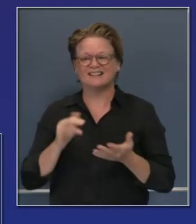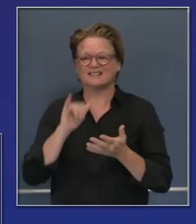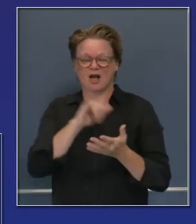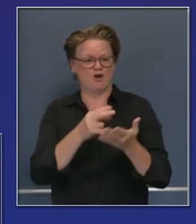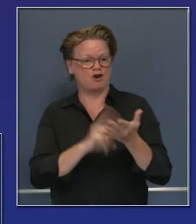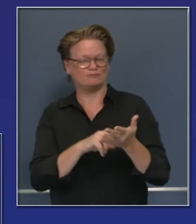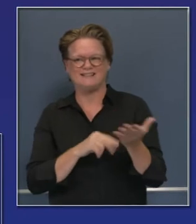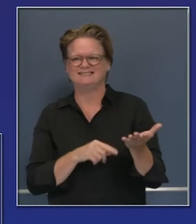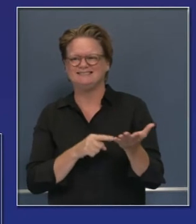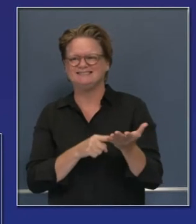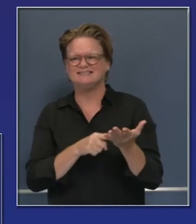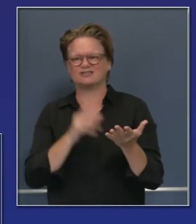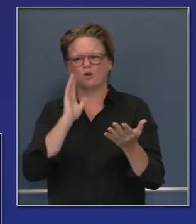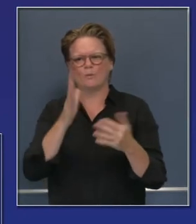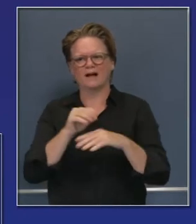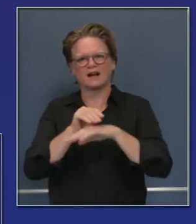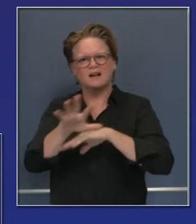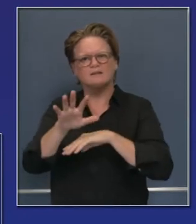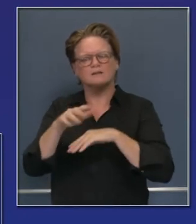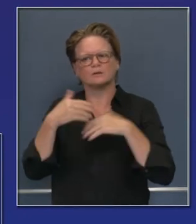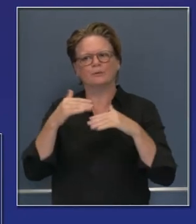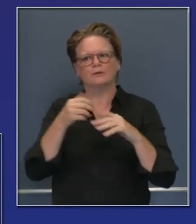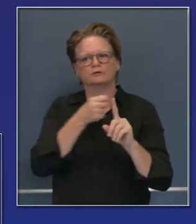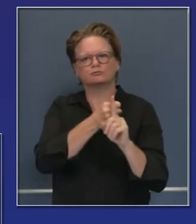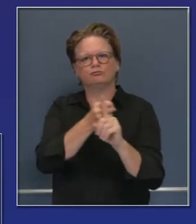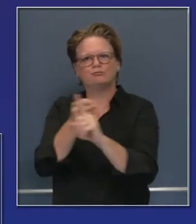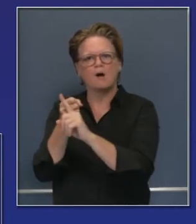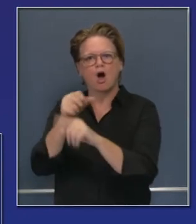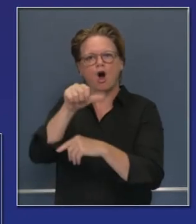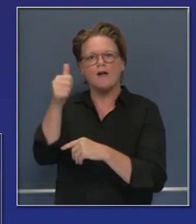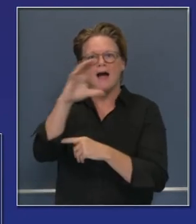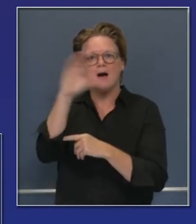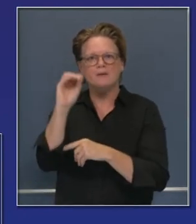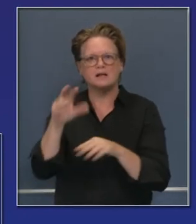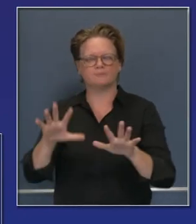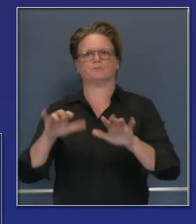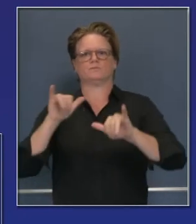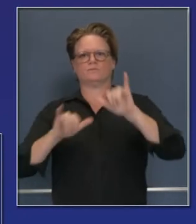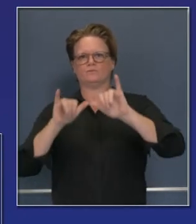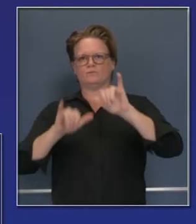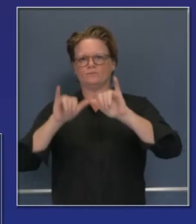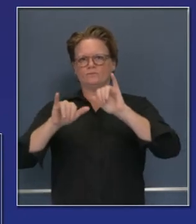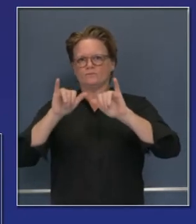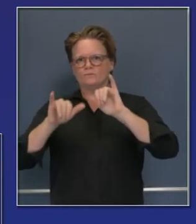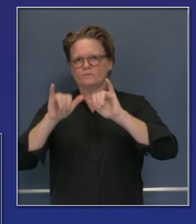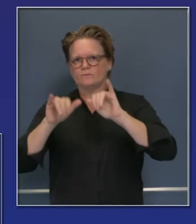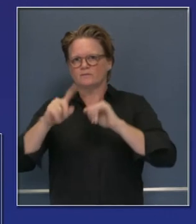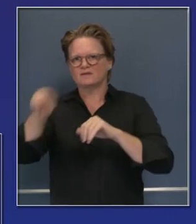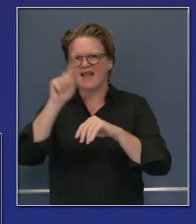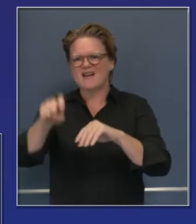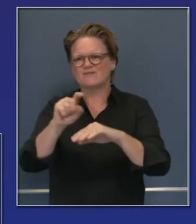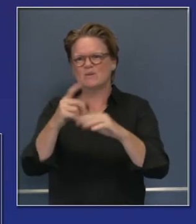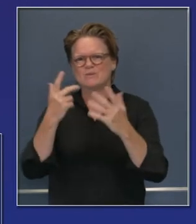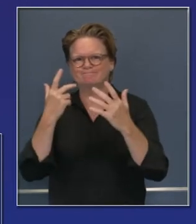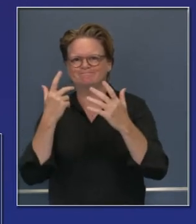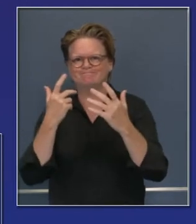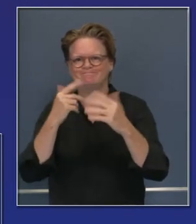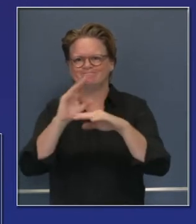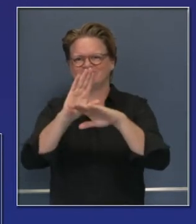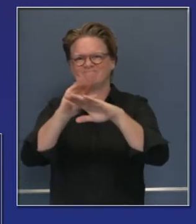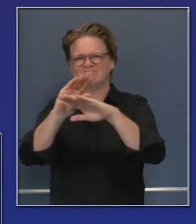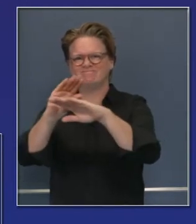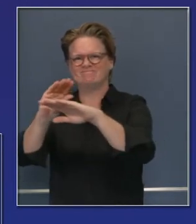tendrá un impacto de precios que transcenderá no solamente en este contexto pero también tendrá un impacto